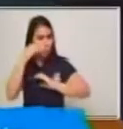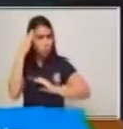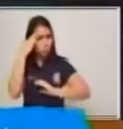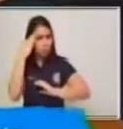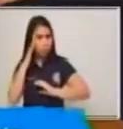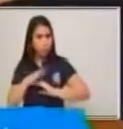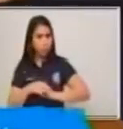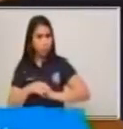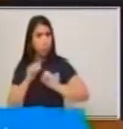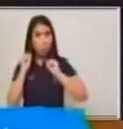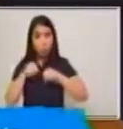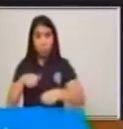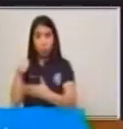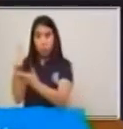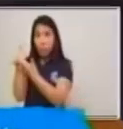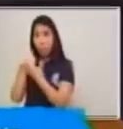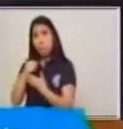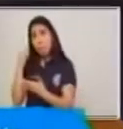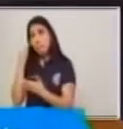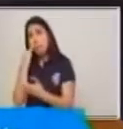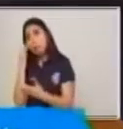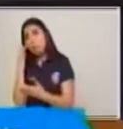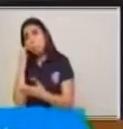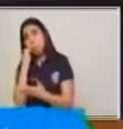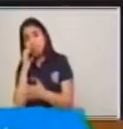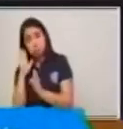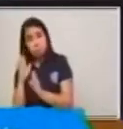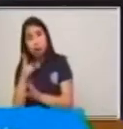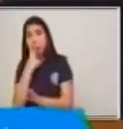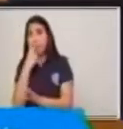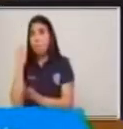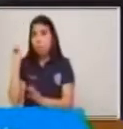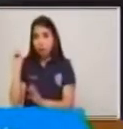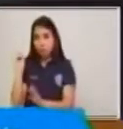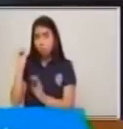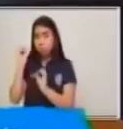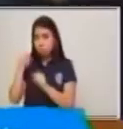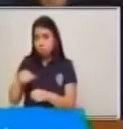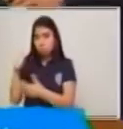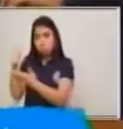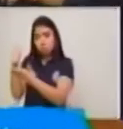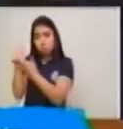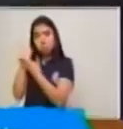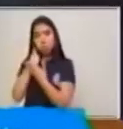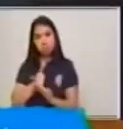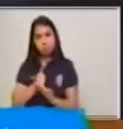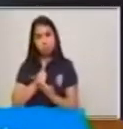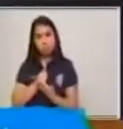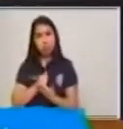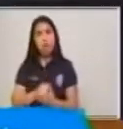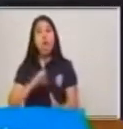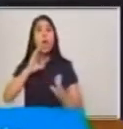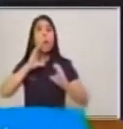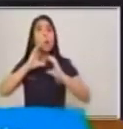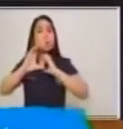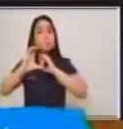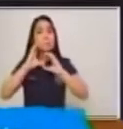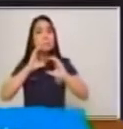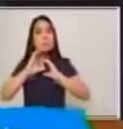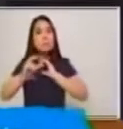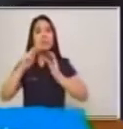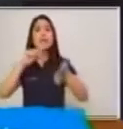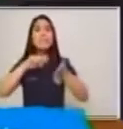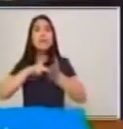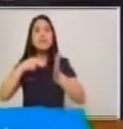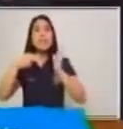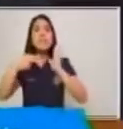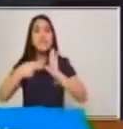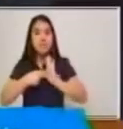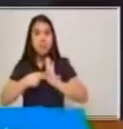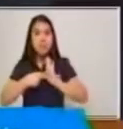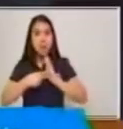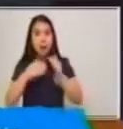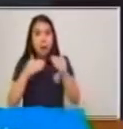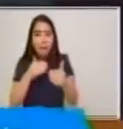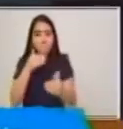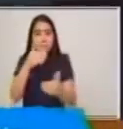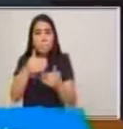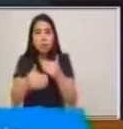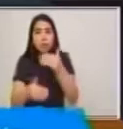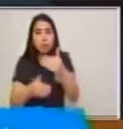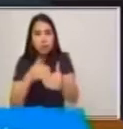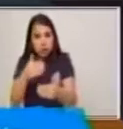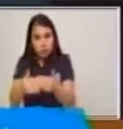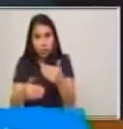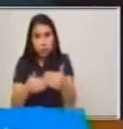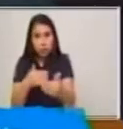Muy bien. Es el proceso de intercambio de... Entre sí. O